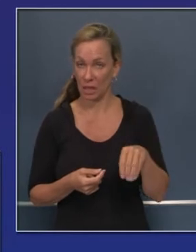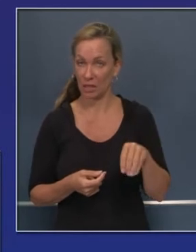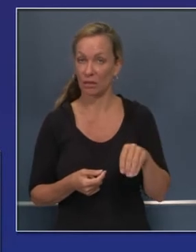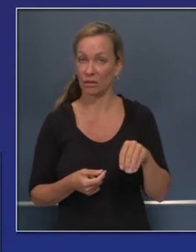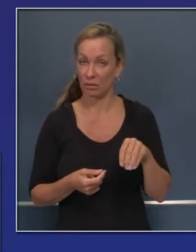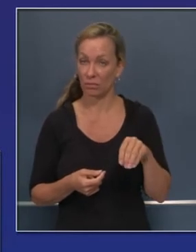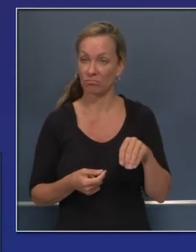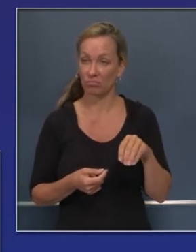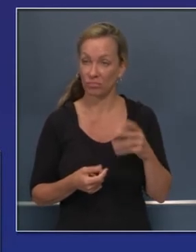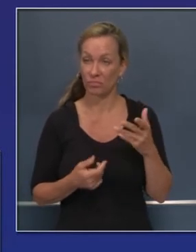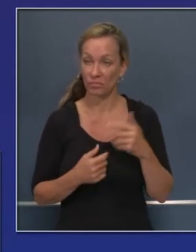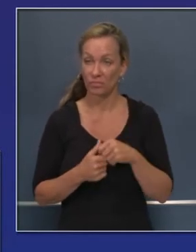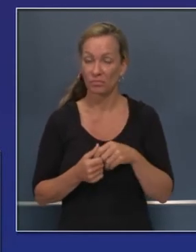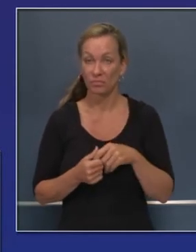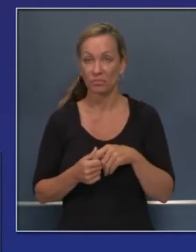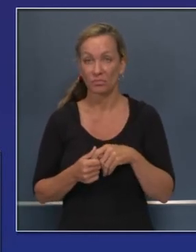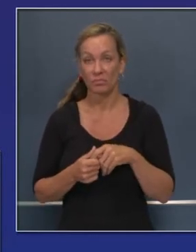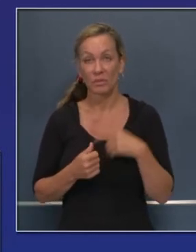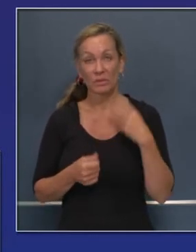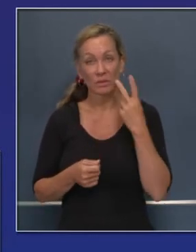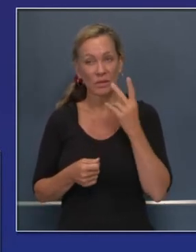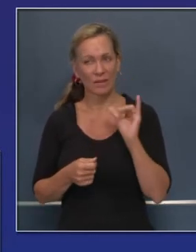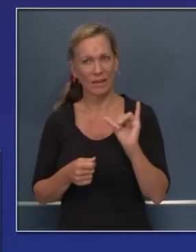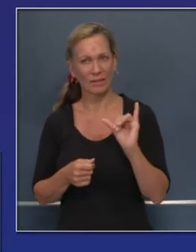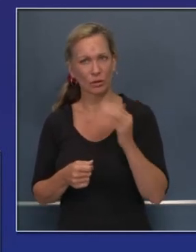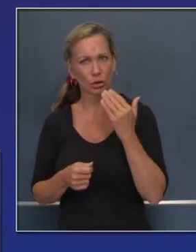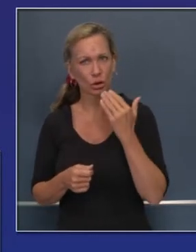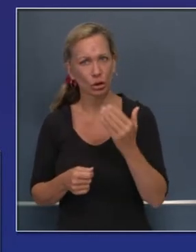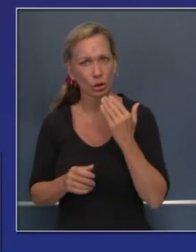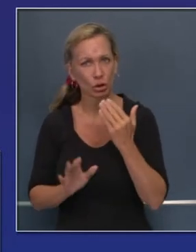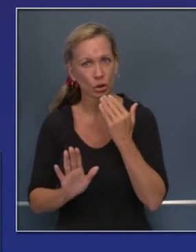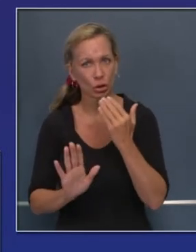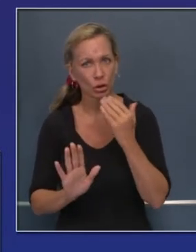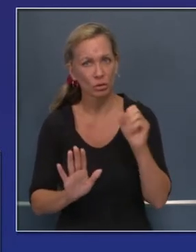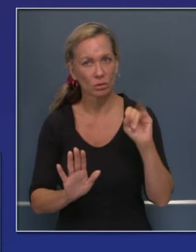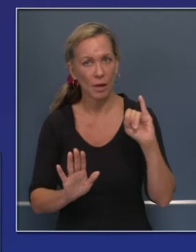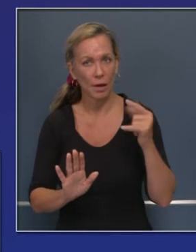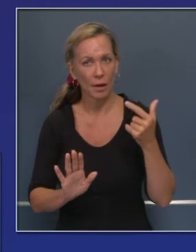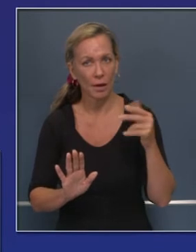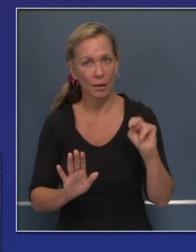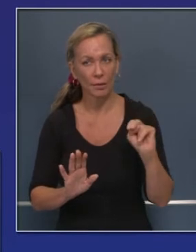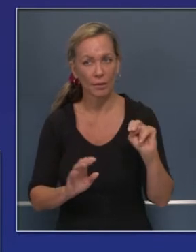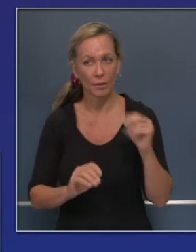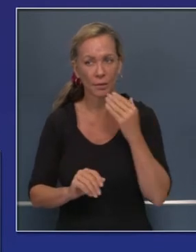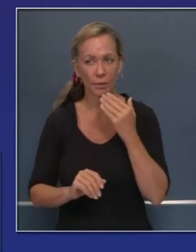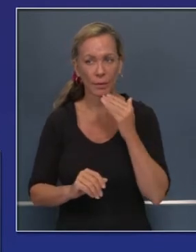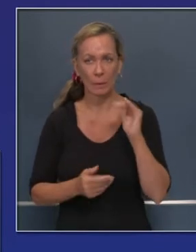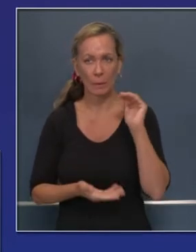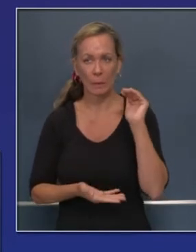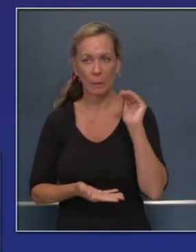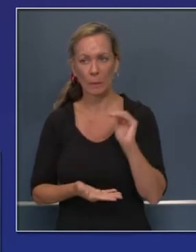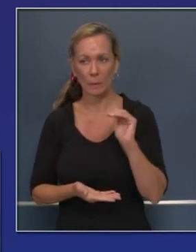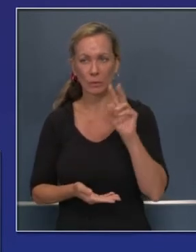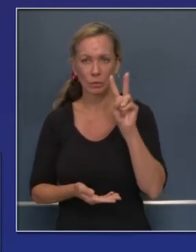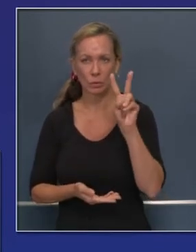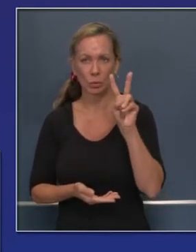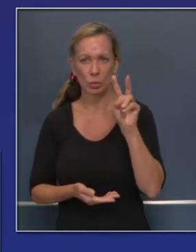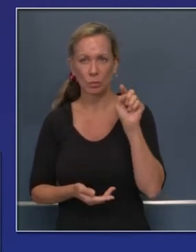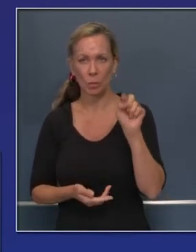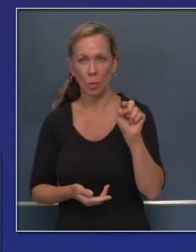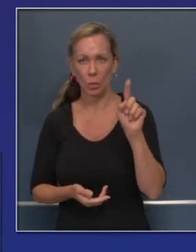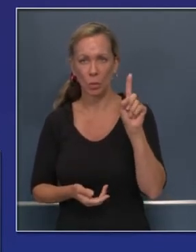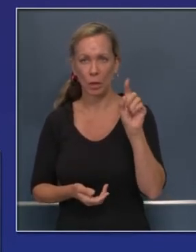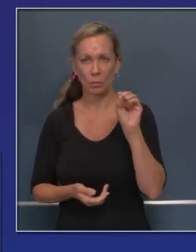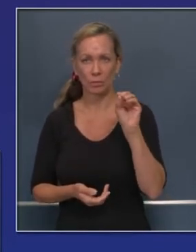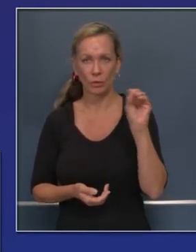La corriente sigue siendo descendiente de una manera muy adentadora, menos 2.1 por ciento en